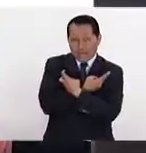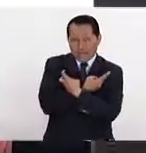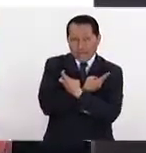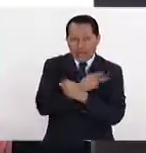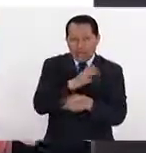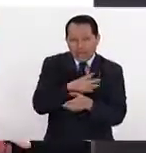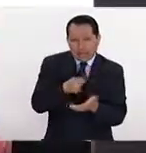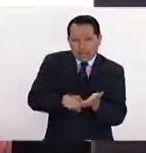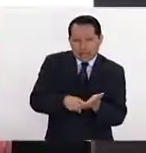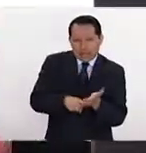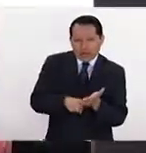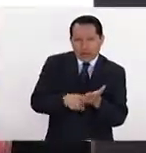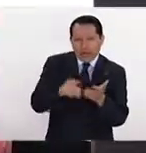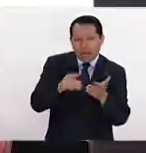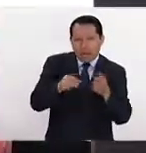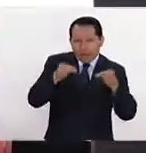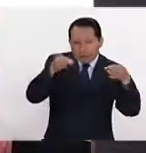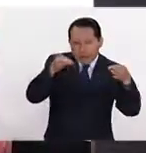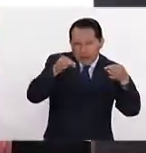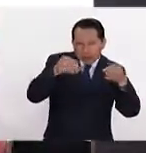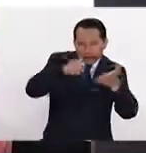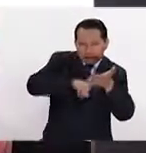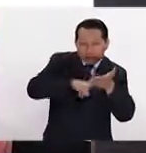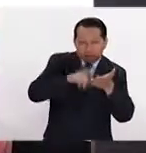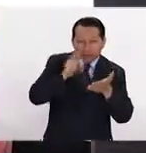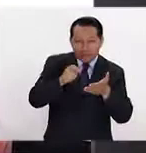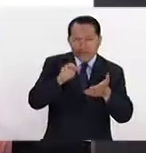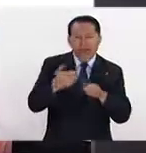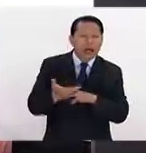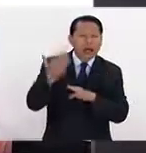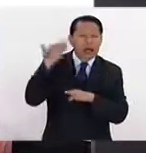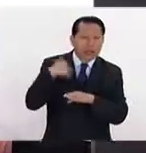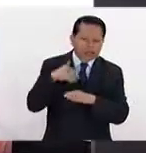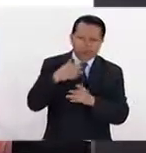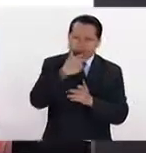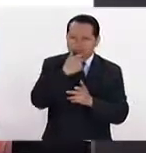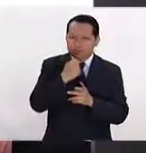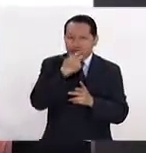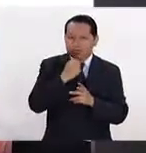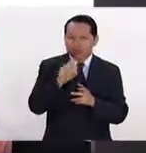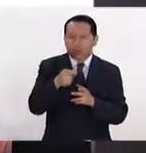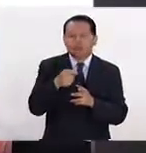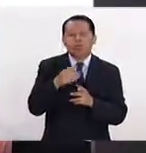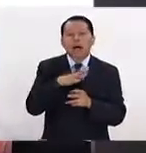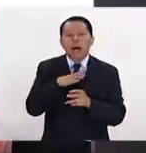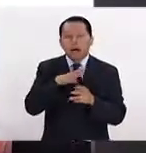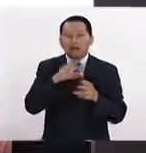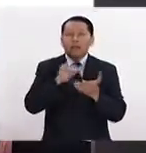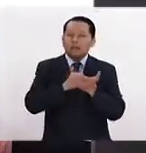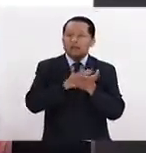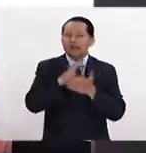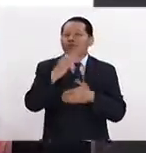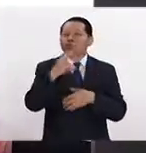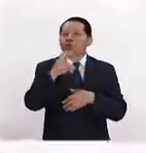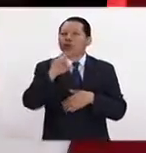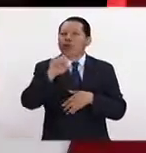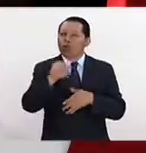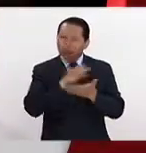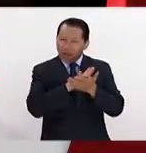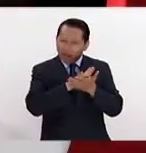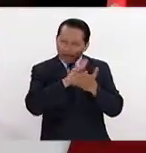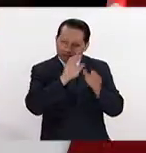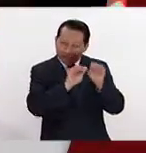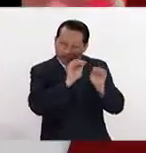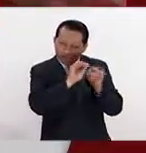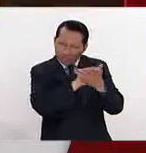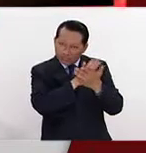Están divididas ahí las opiniones. Sergio Guarino, que es el curador de los museos capitolinos que nos trajo la obra, él